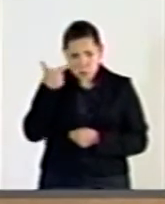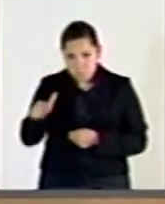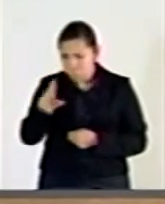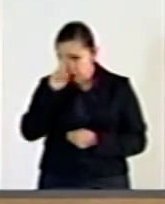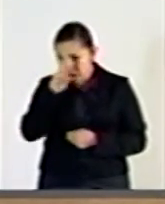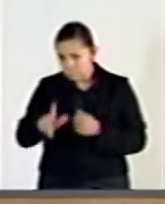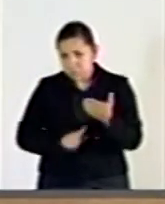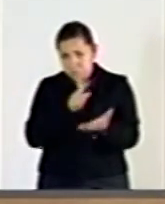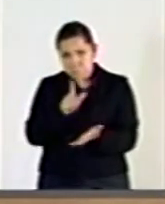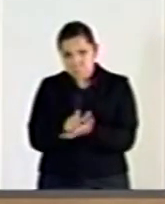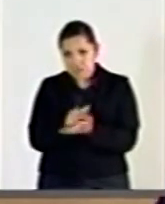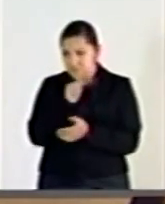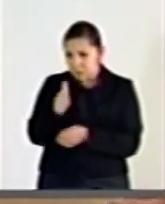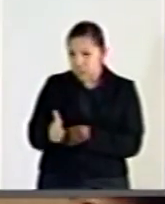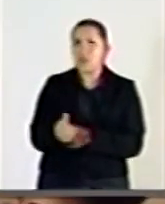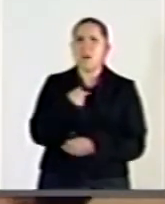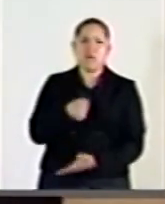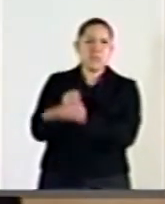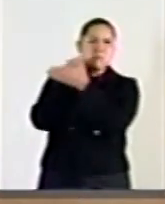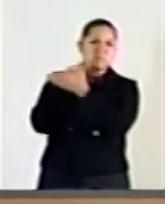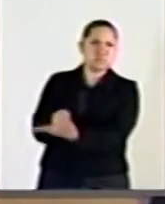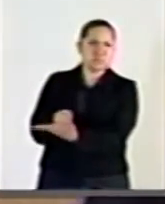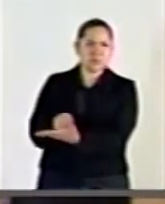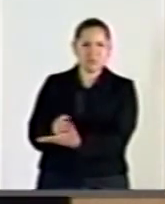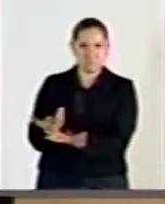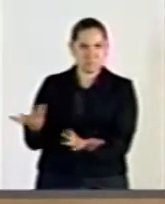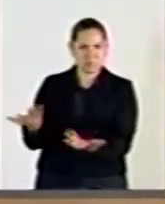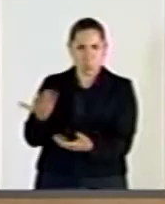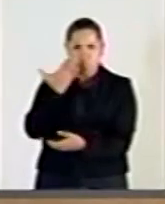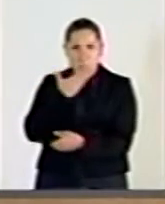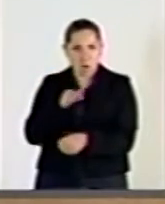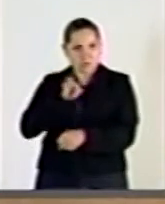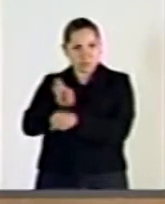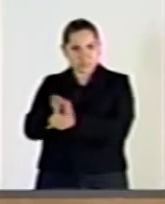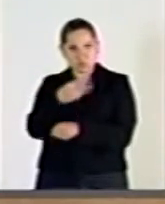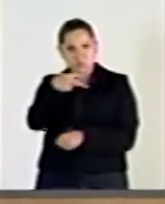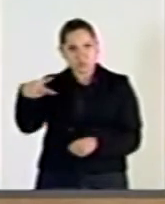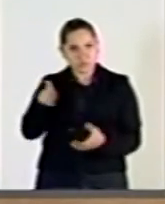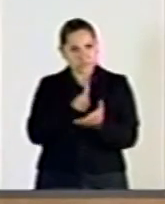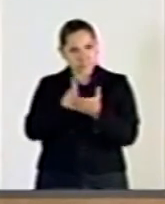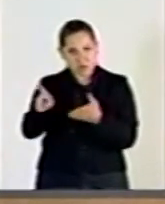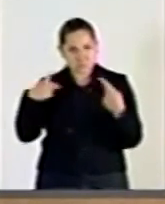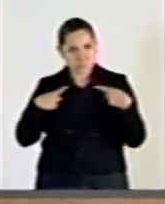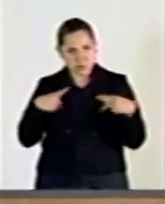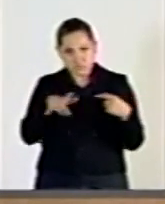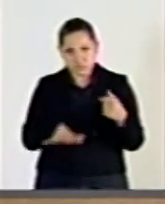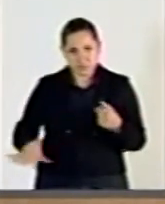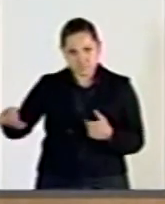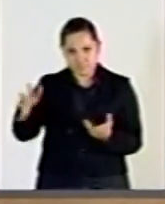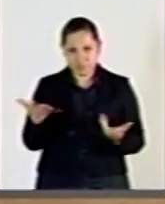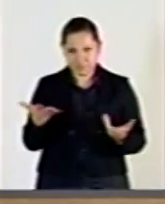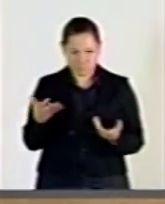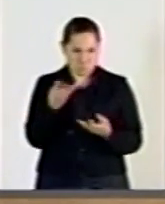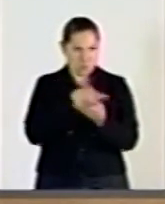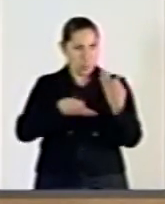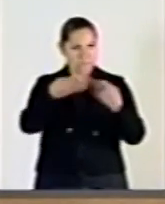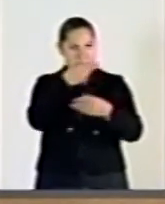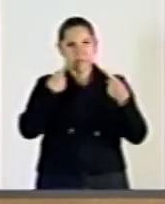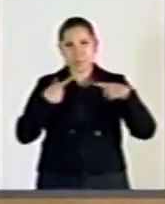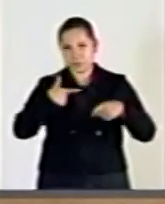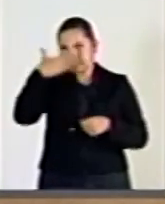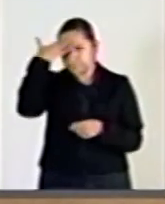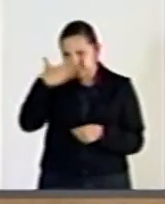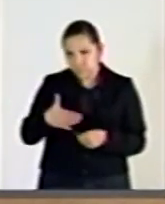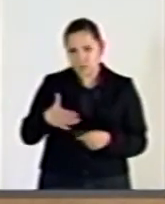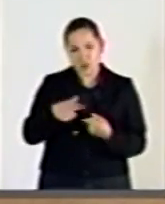salvaguardar los derechos humanos. Todos conocemos el contexto social, político